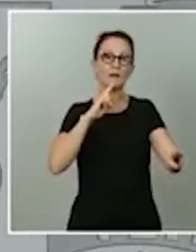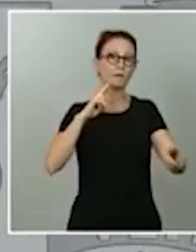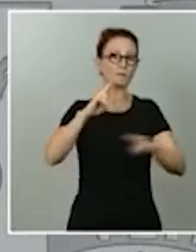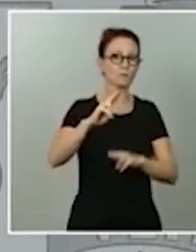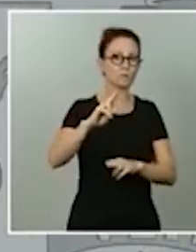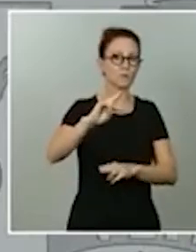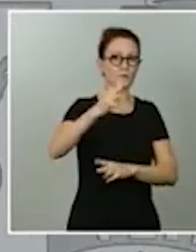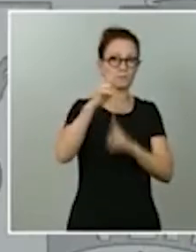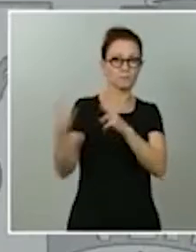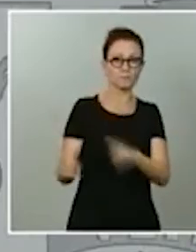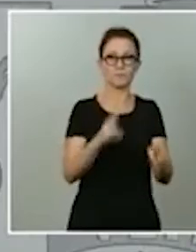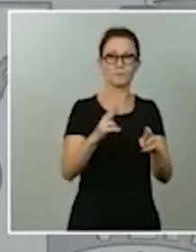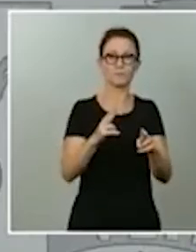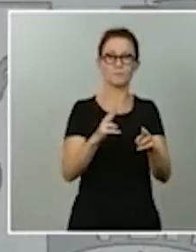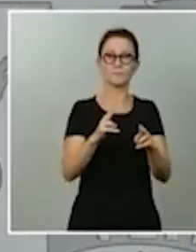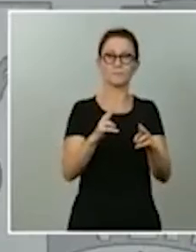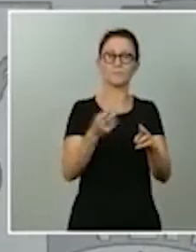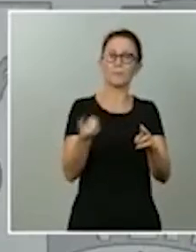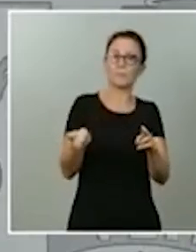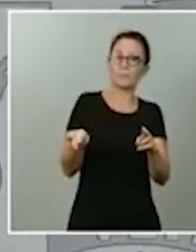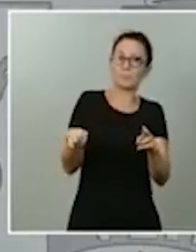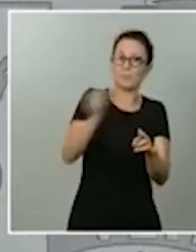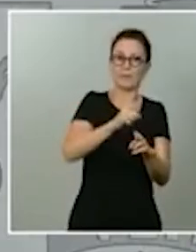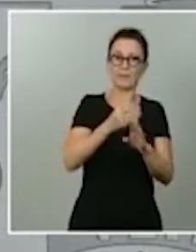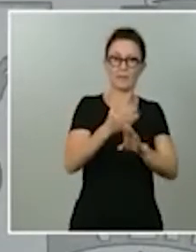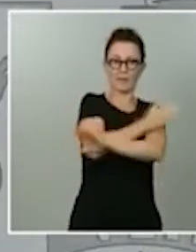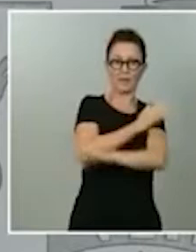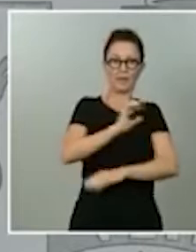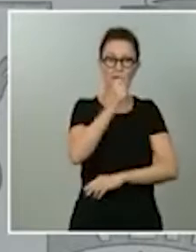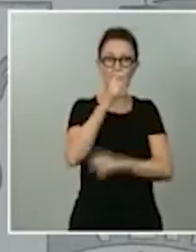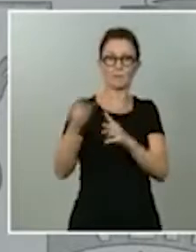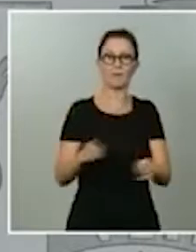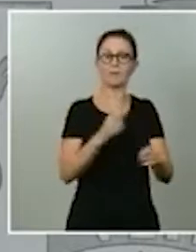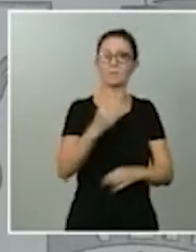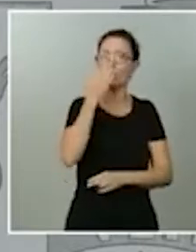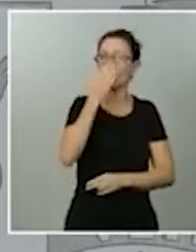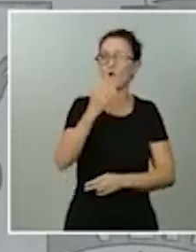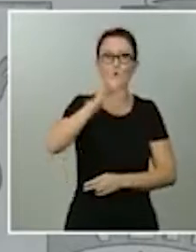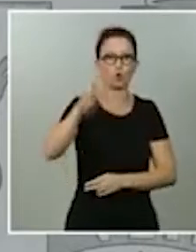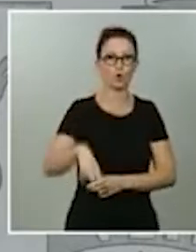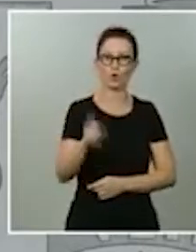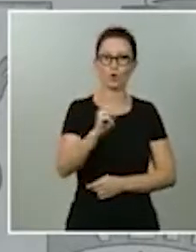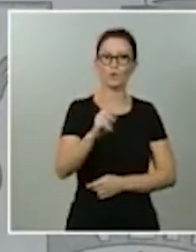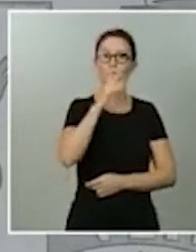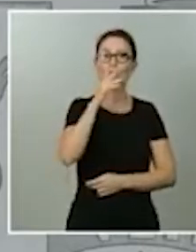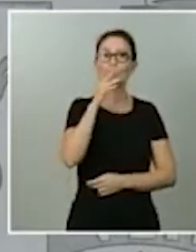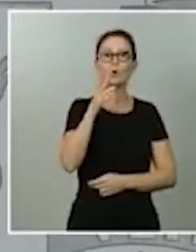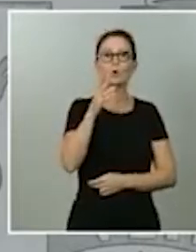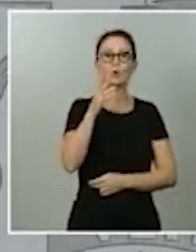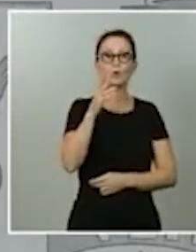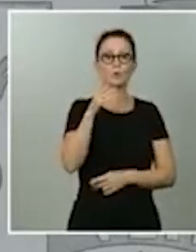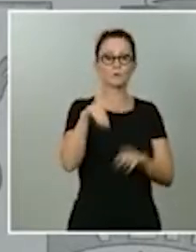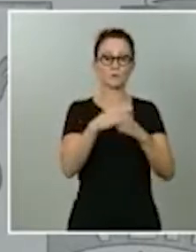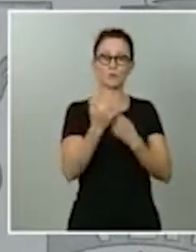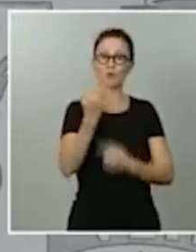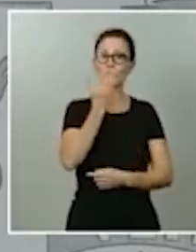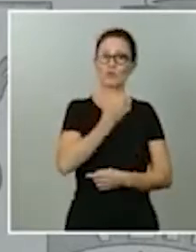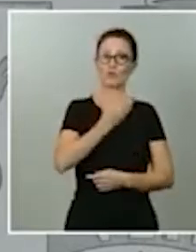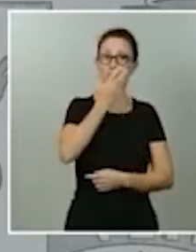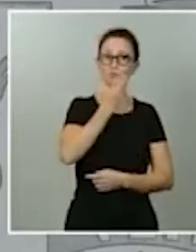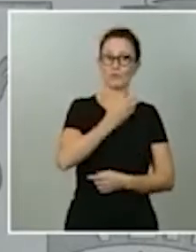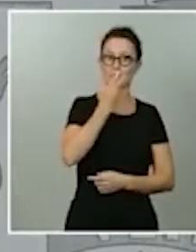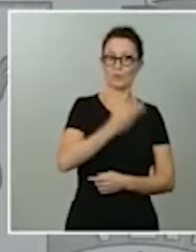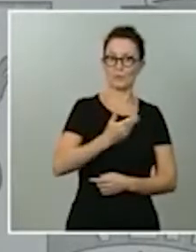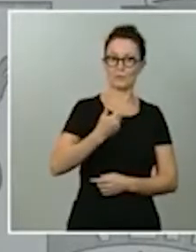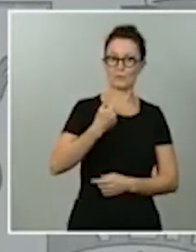Y no es así. No es así porque las condiciones materiales y el grado de conocimiento que tenemos de la COVID es distinto.